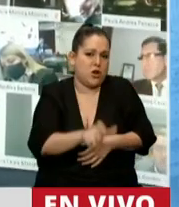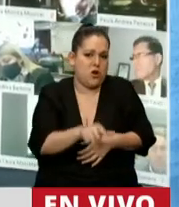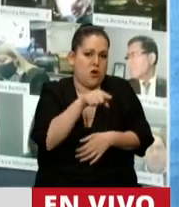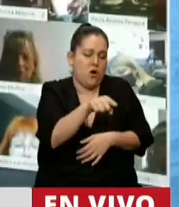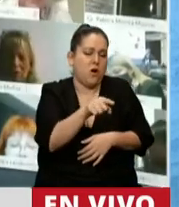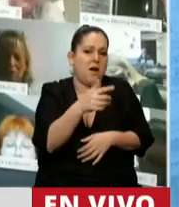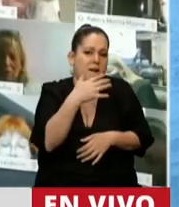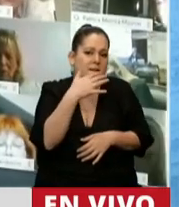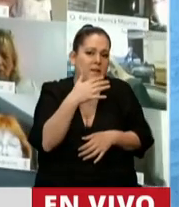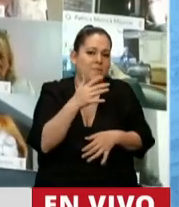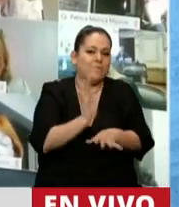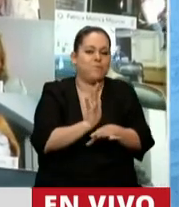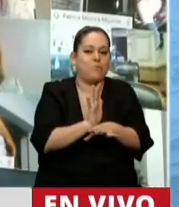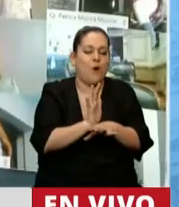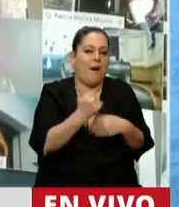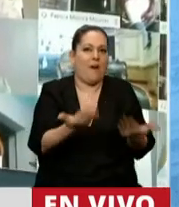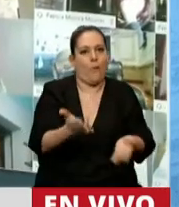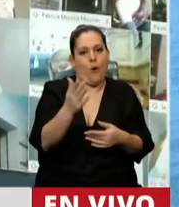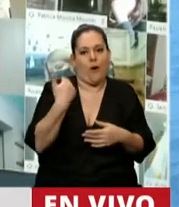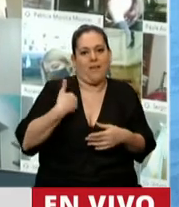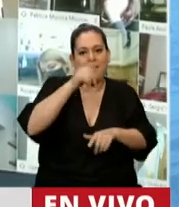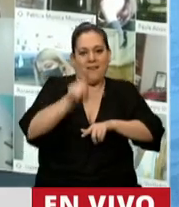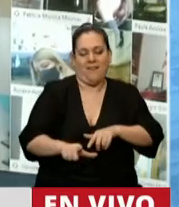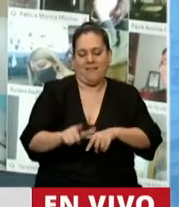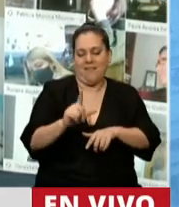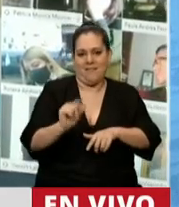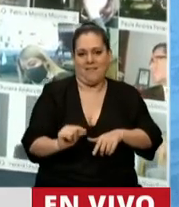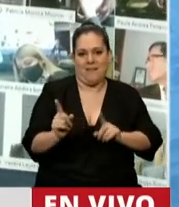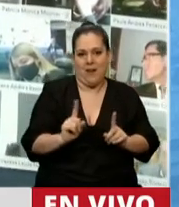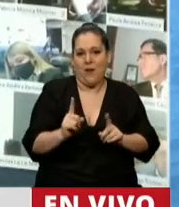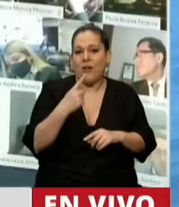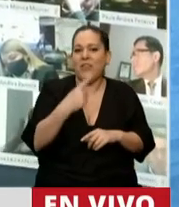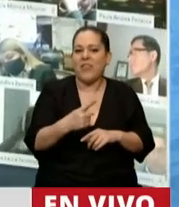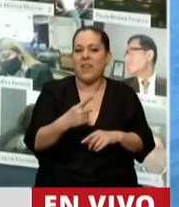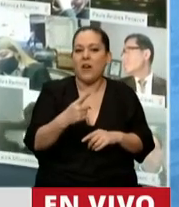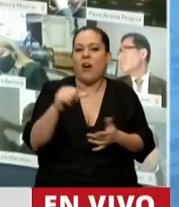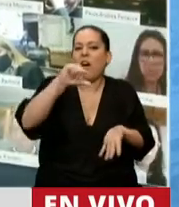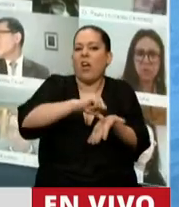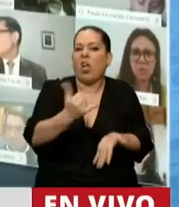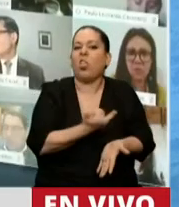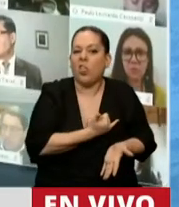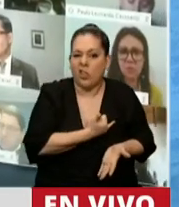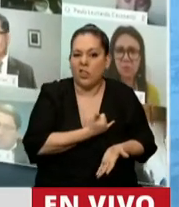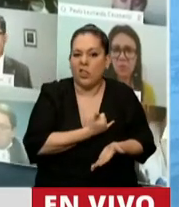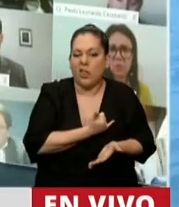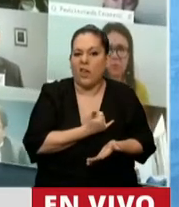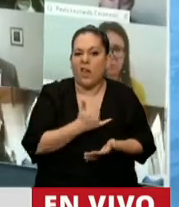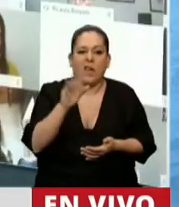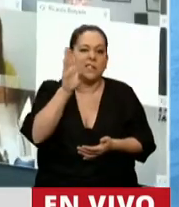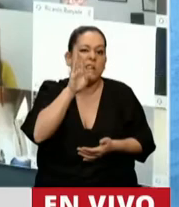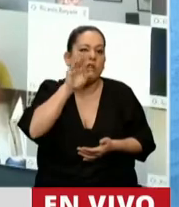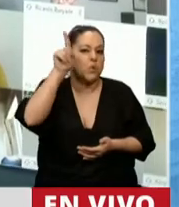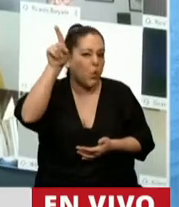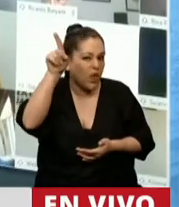no nacional y popular. Tiene casinos en la Florida. Cuando digo la Florida, digo el Estado de Estados Unidos, que